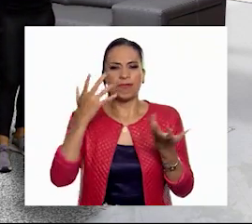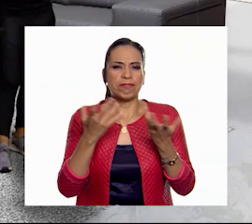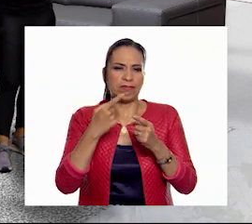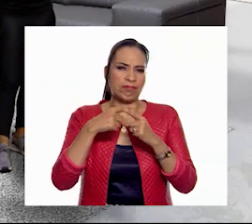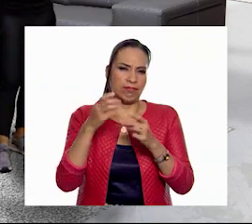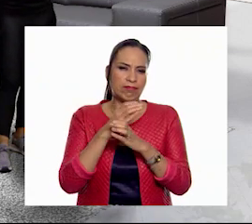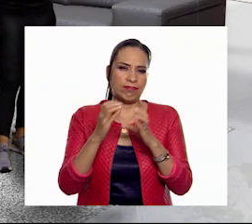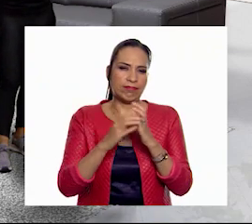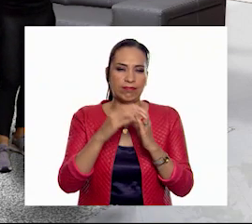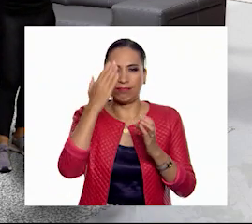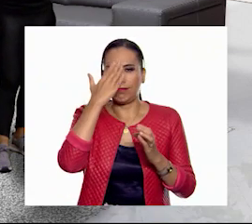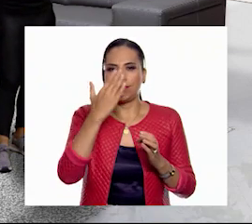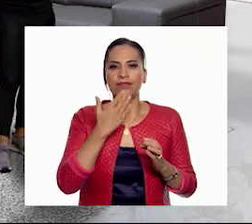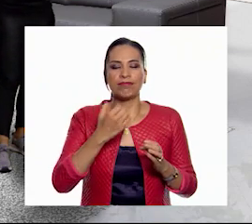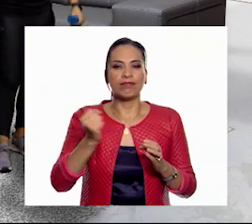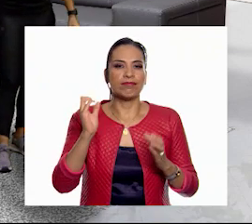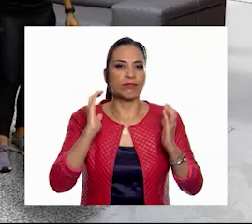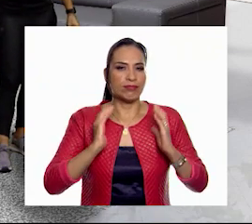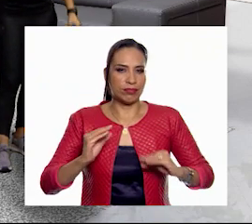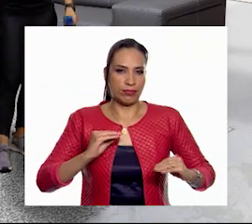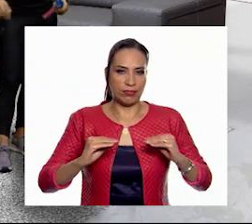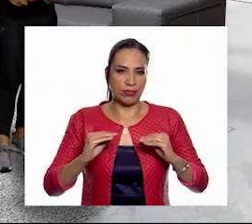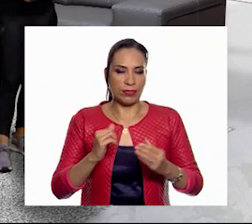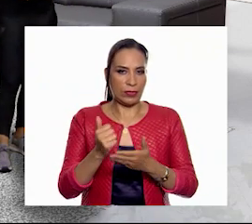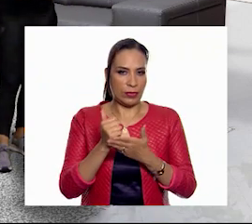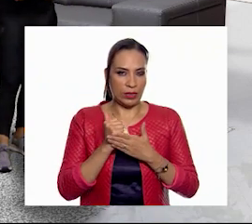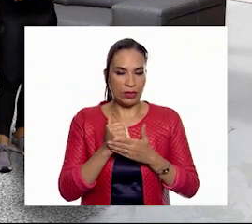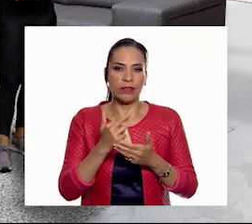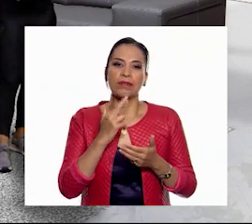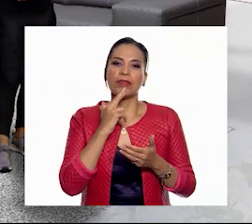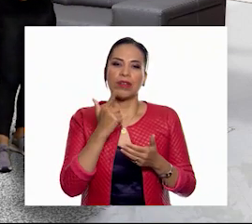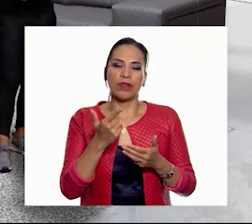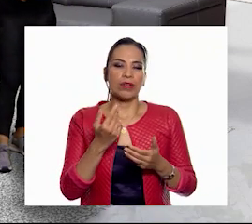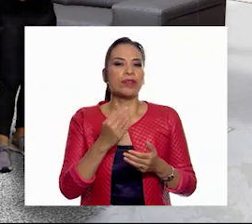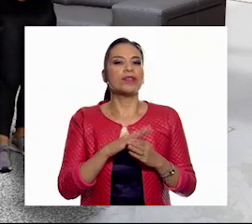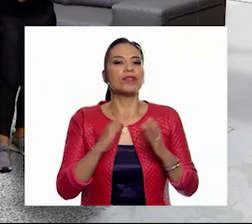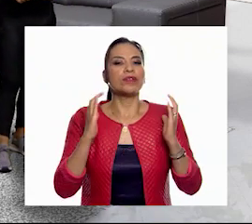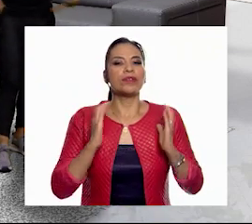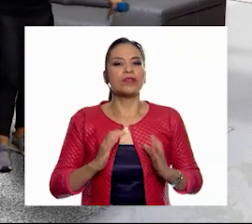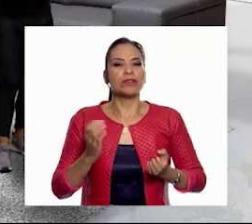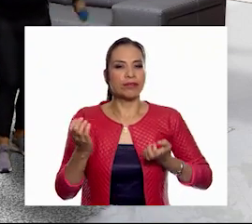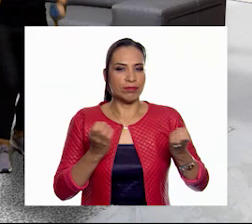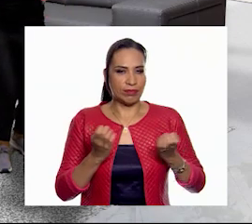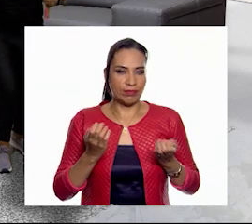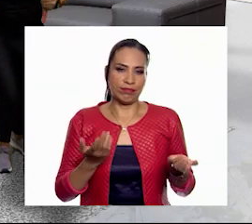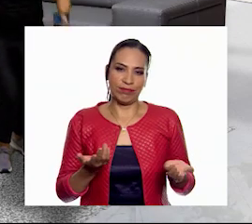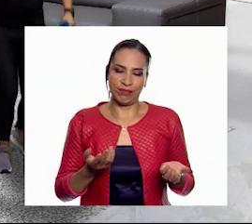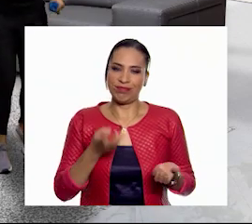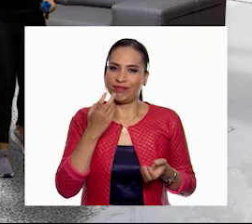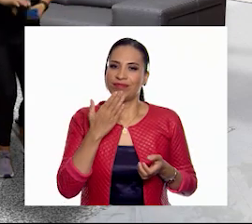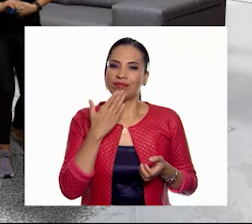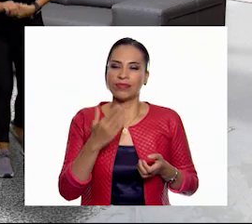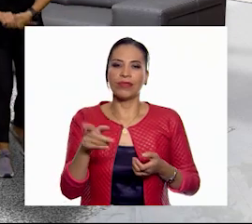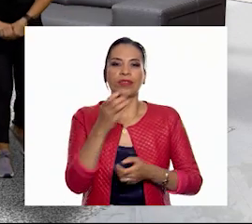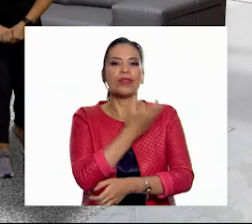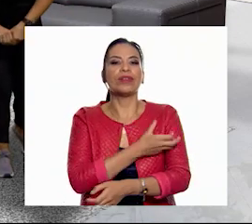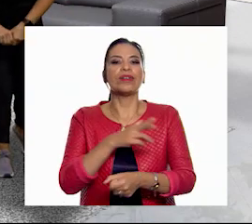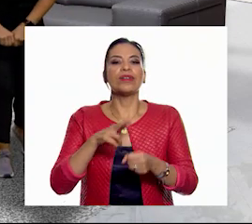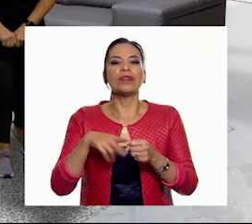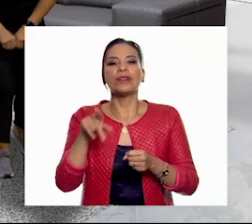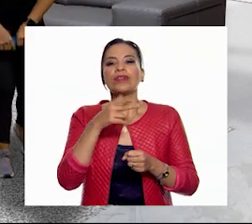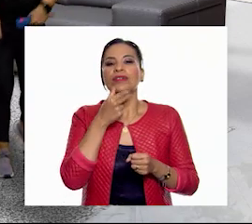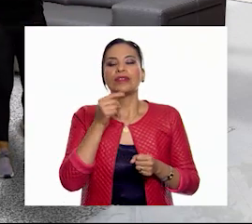poner en práctica las capacidades y habilidades motrices. Nos ayuda a mantenernos físicamente activos. ¡Excelente! Compañeras y